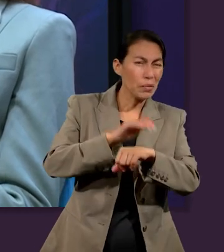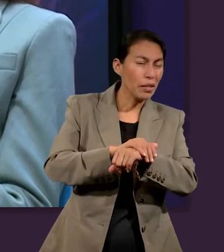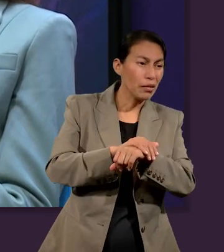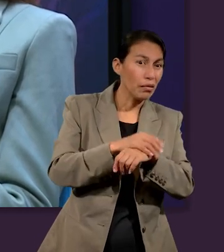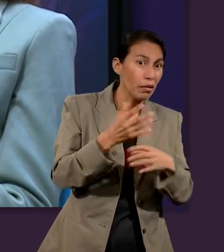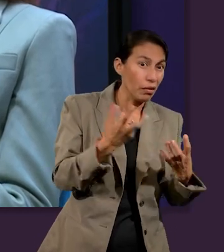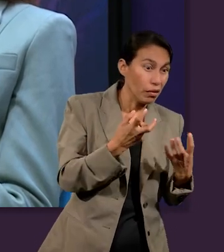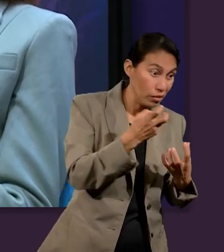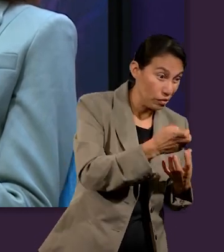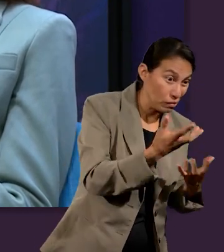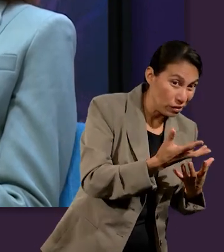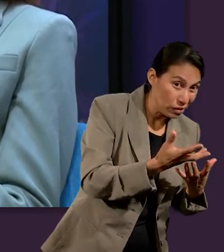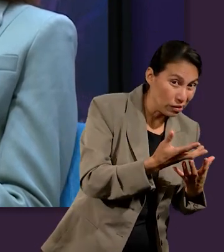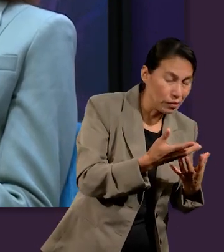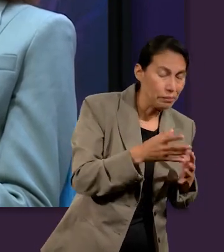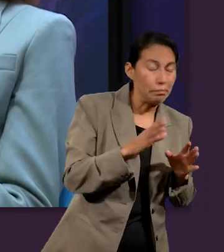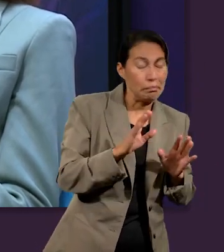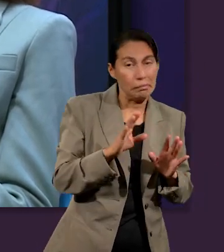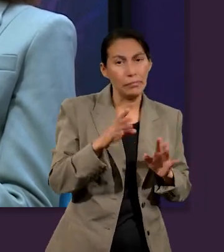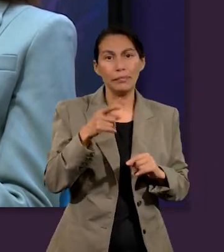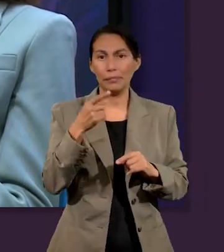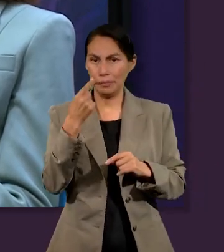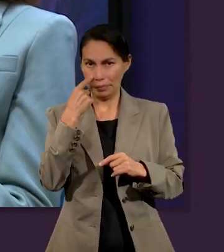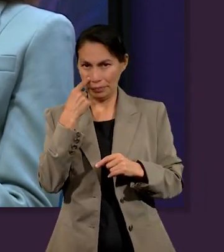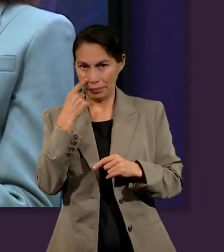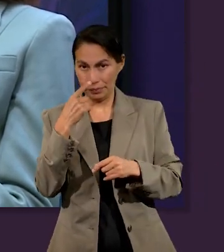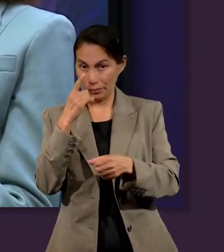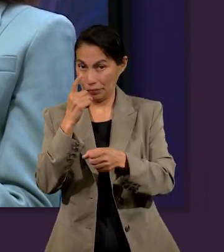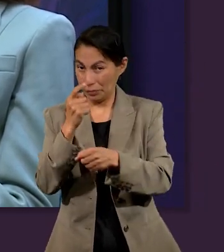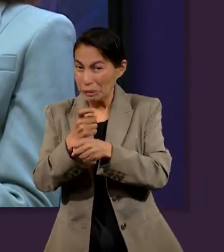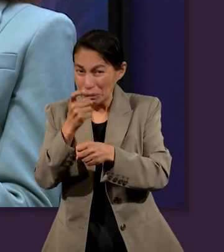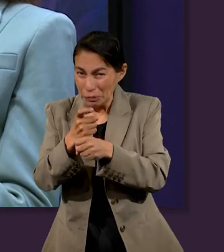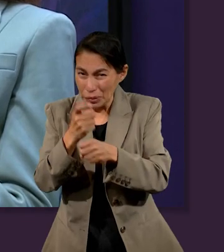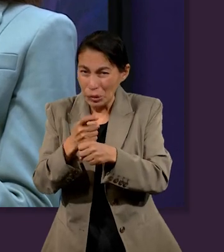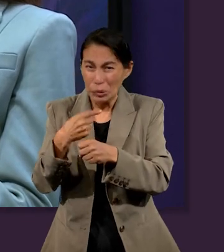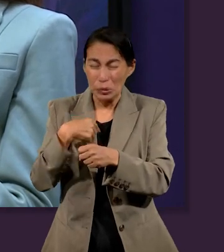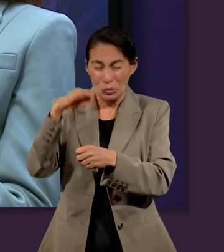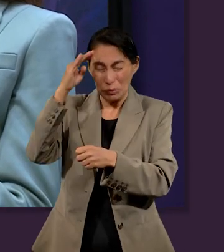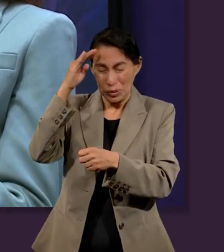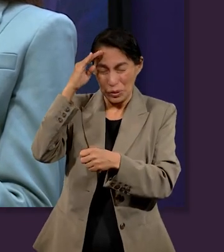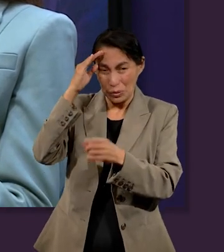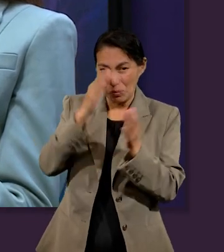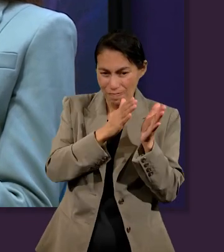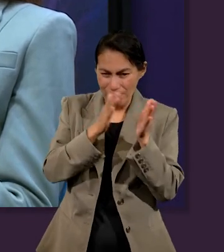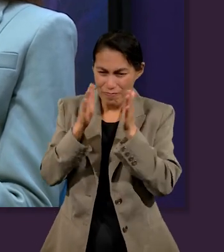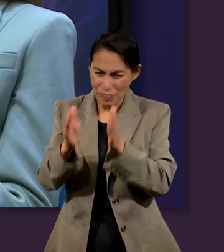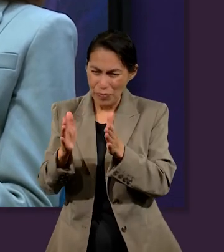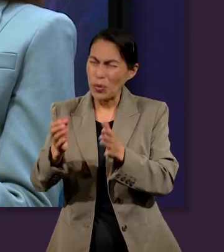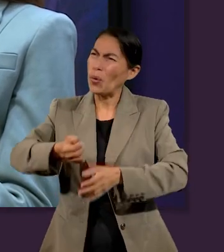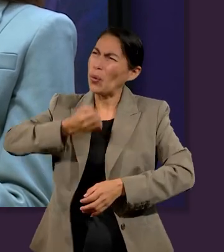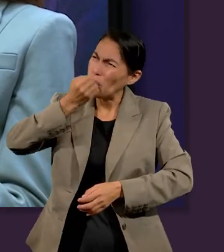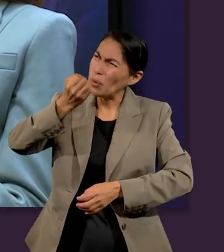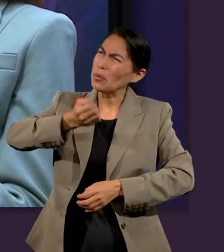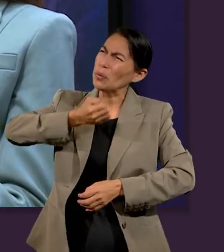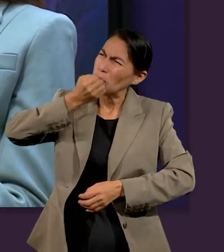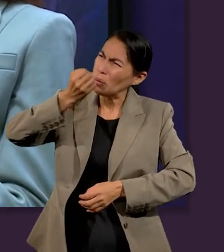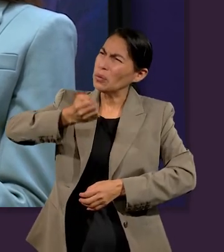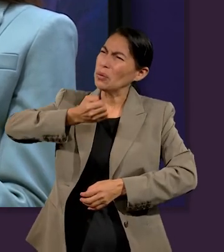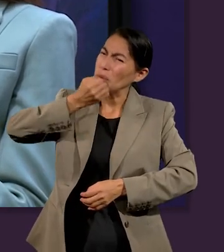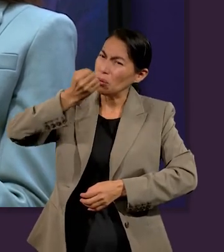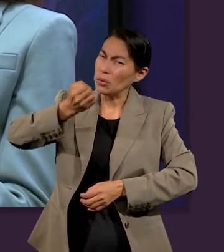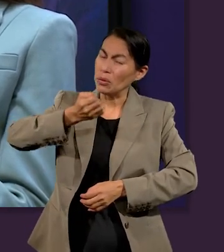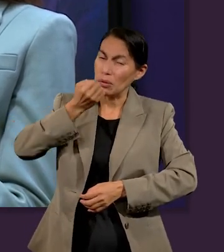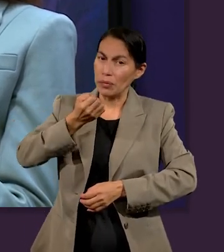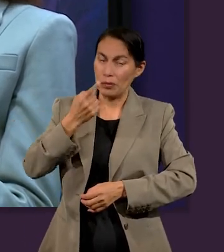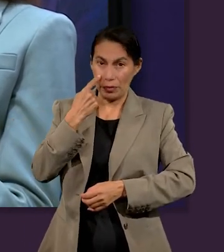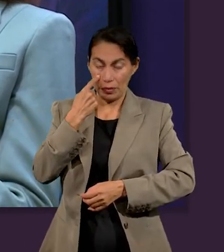a un amigo o a un familiar que está metido en estas cosas, primero, yo pensaría en esto de